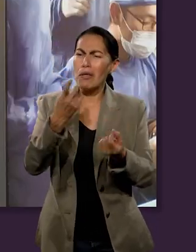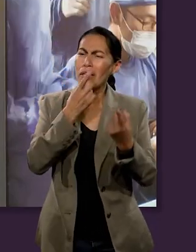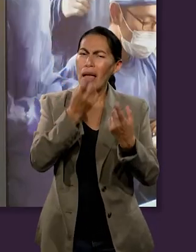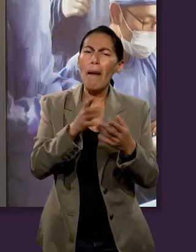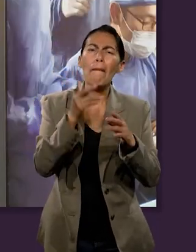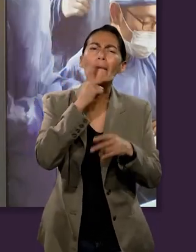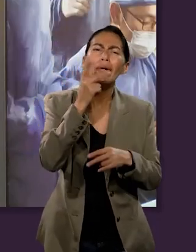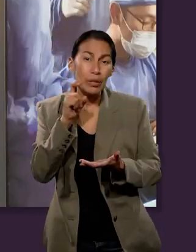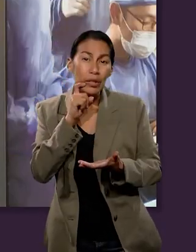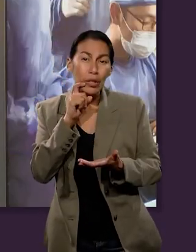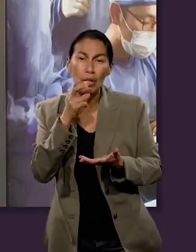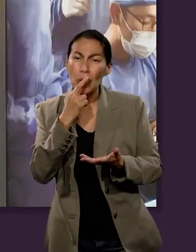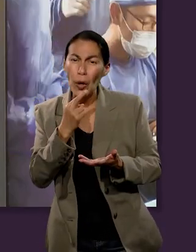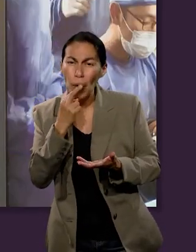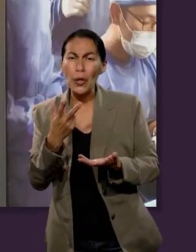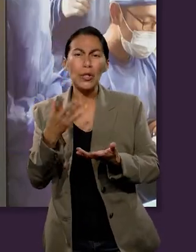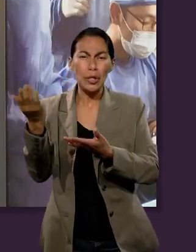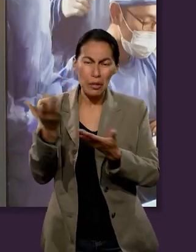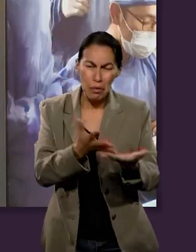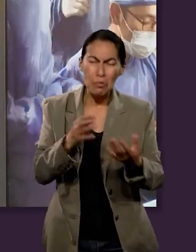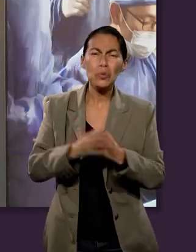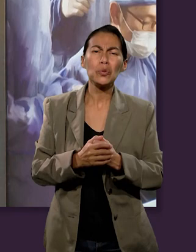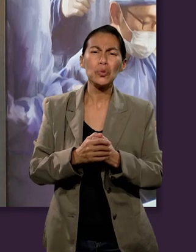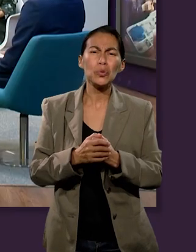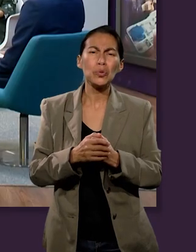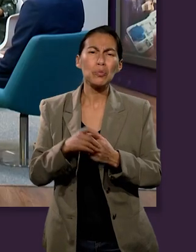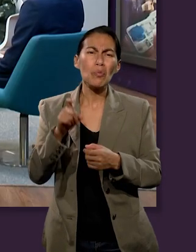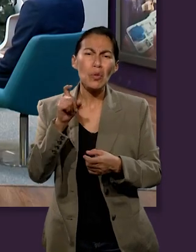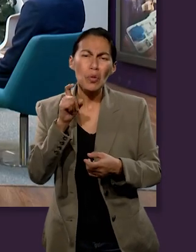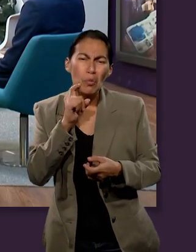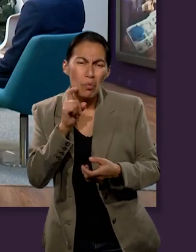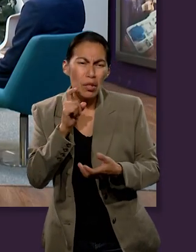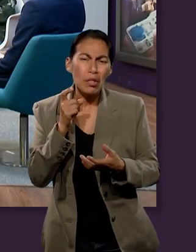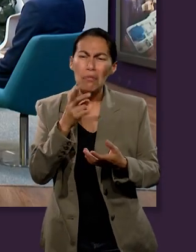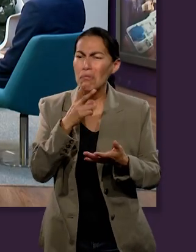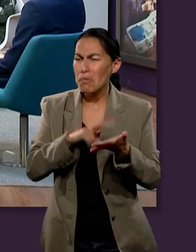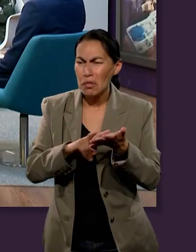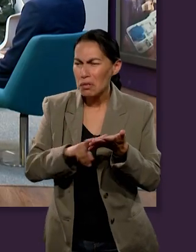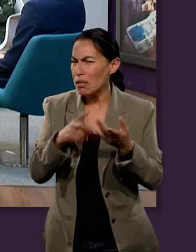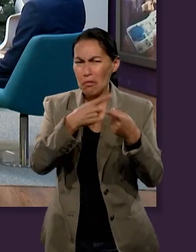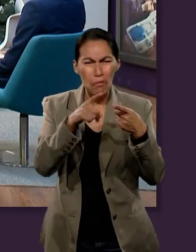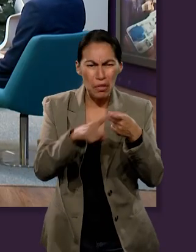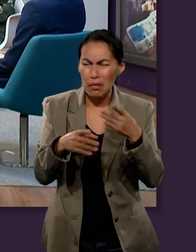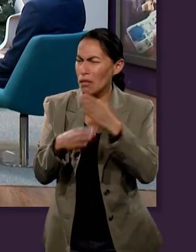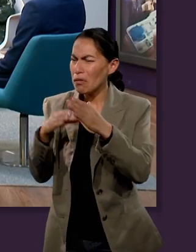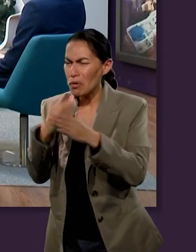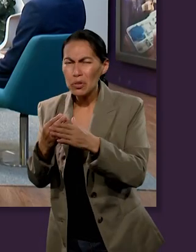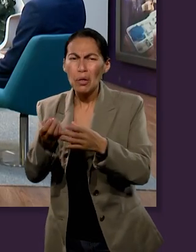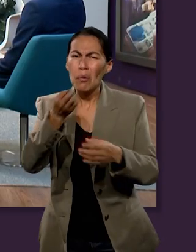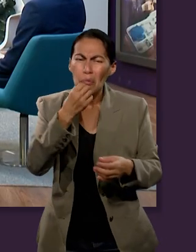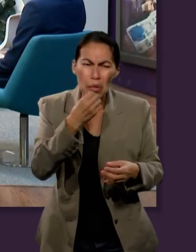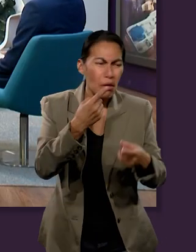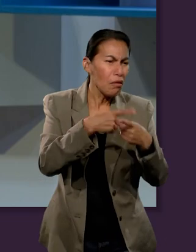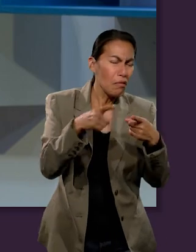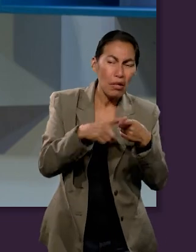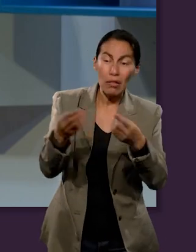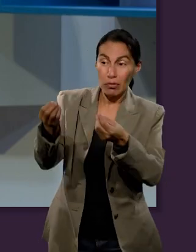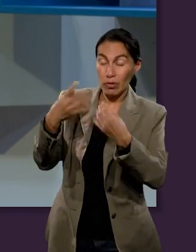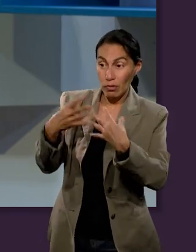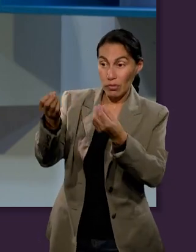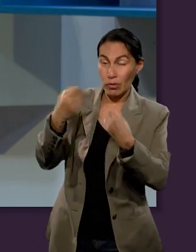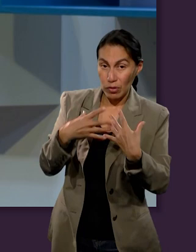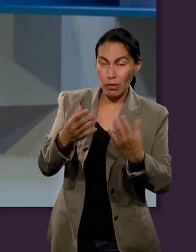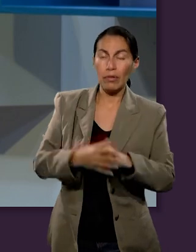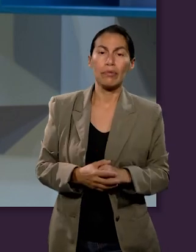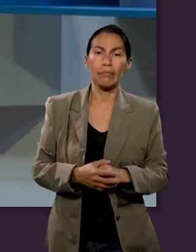tomate y aquí le traemos. Y nos sobraba y no sabíamos qué hacer con tanto. Entonces, creo que las bendiciones sobreabundan una vez que nos damos cuenta de que el